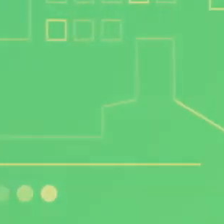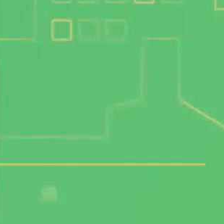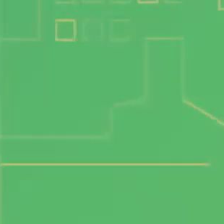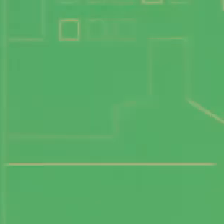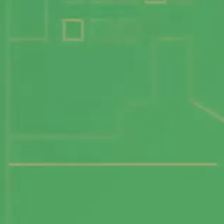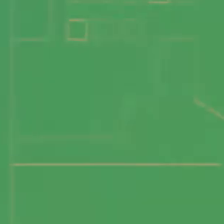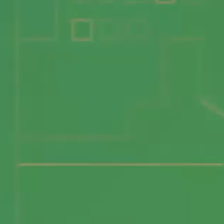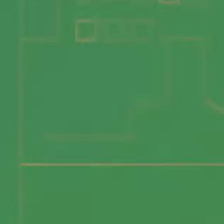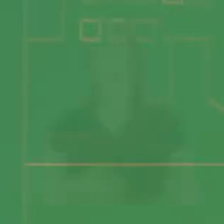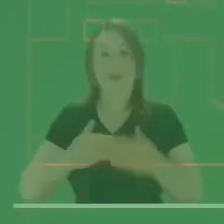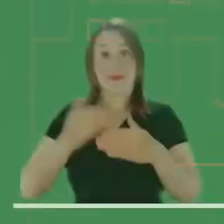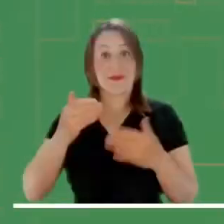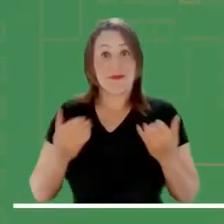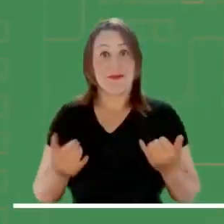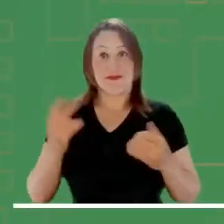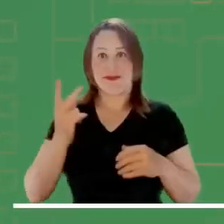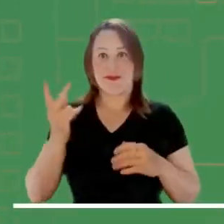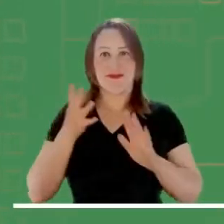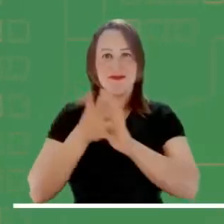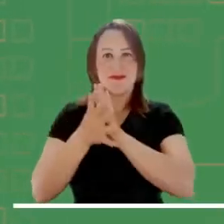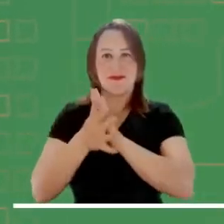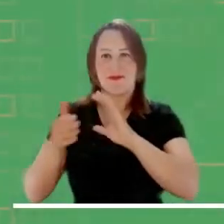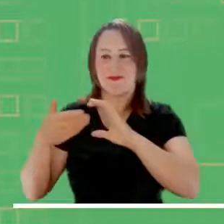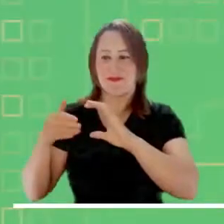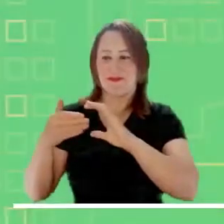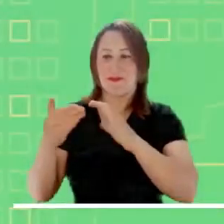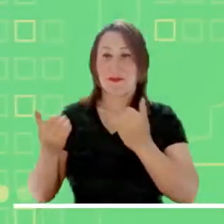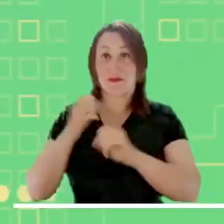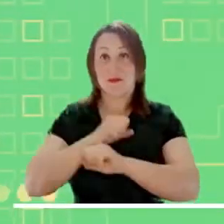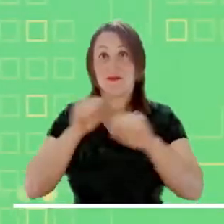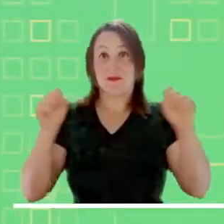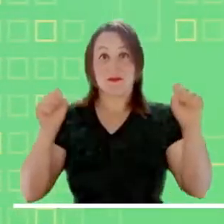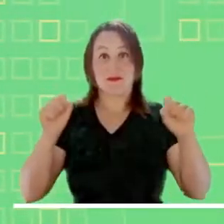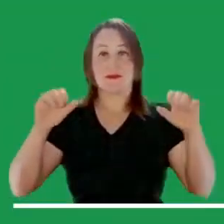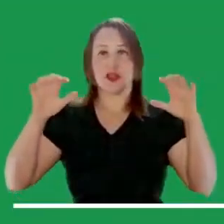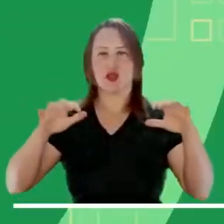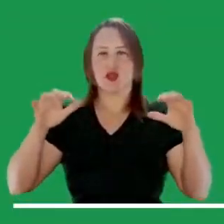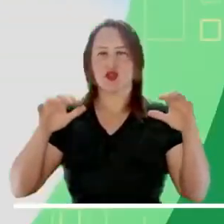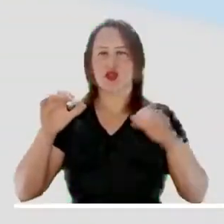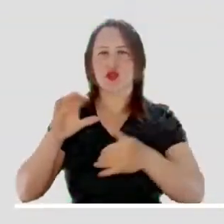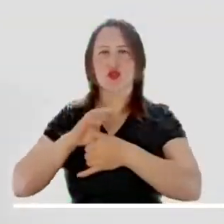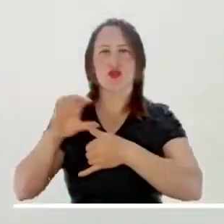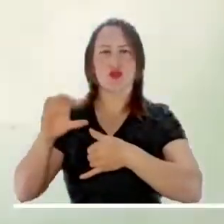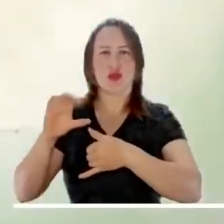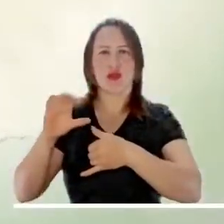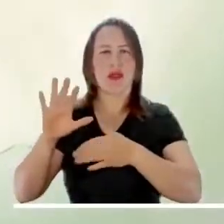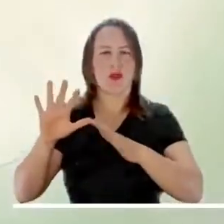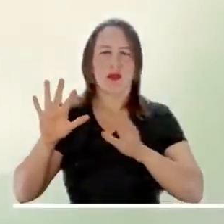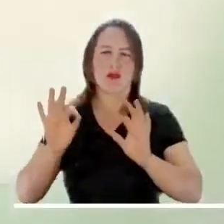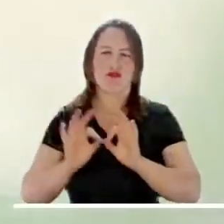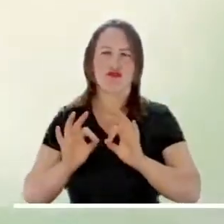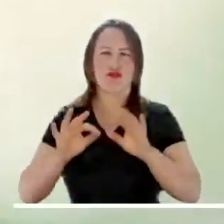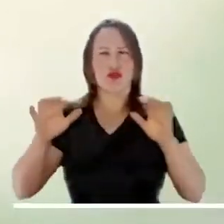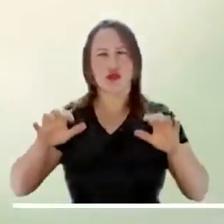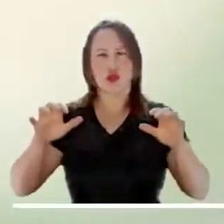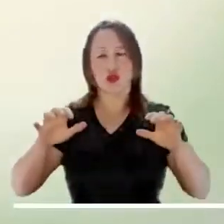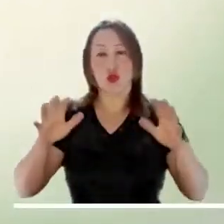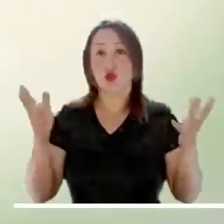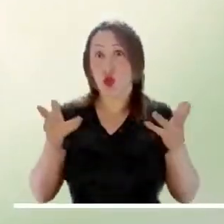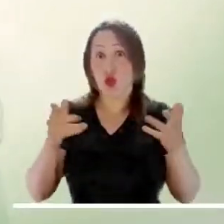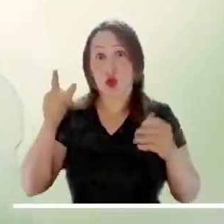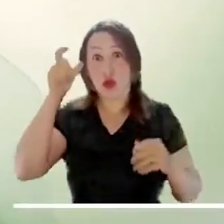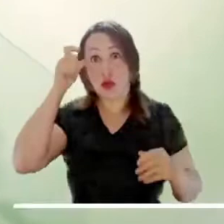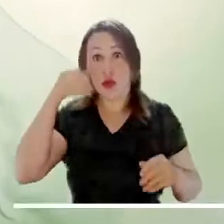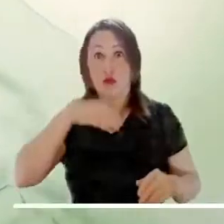Iniciamos este viernes con la información meteorológica de la mañana. Las lluvias del Caribe serían de baja